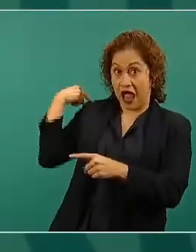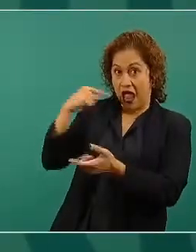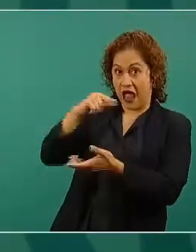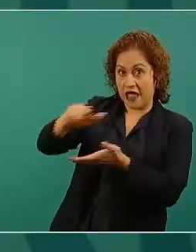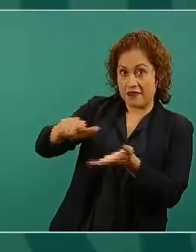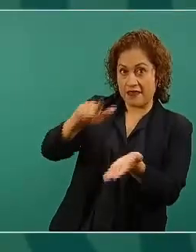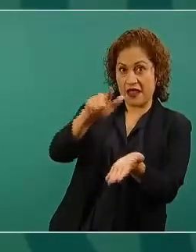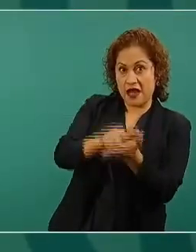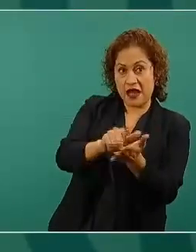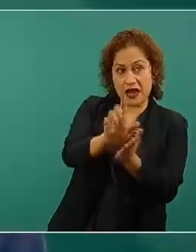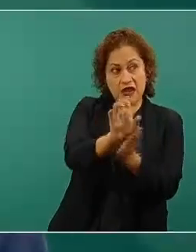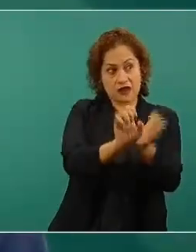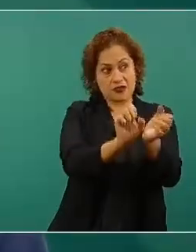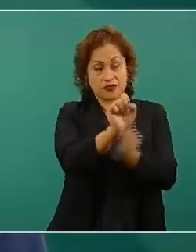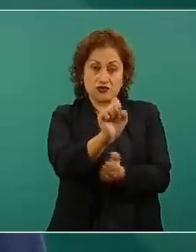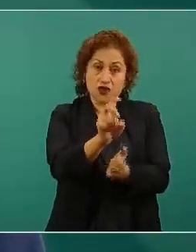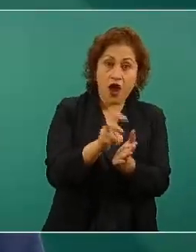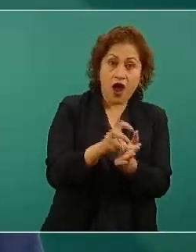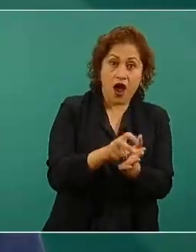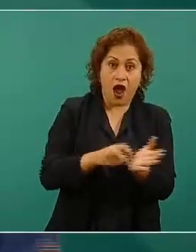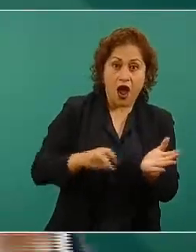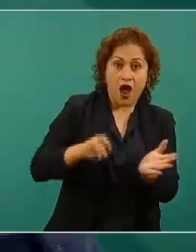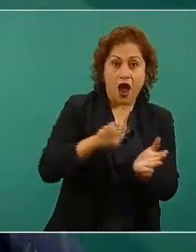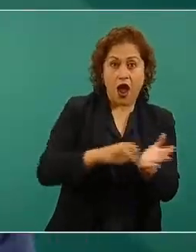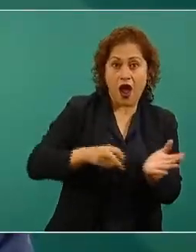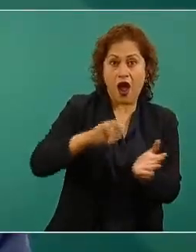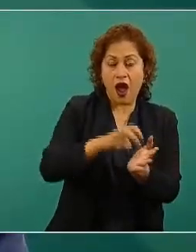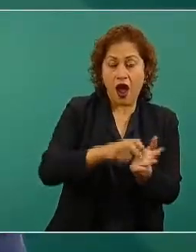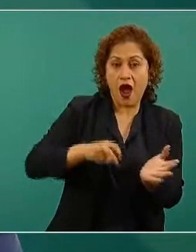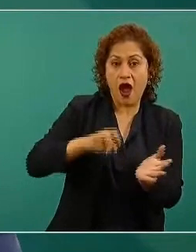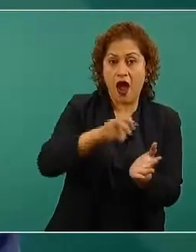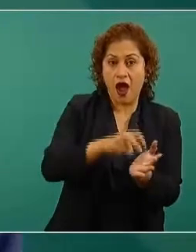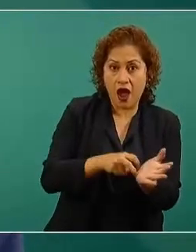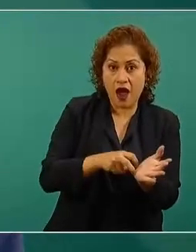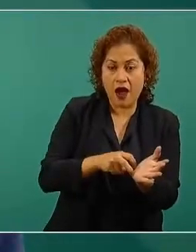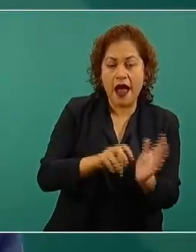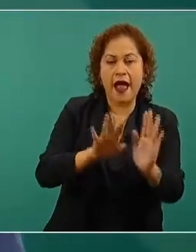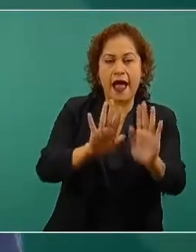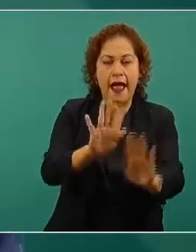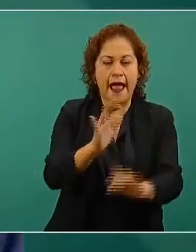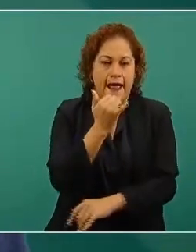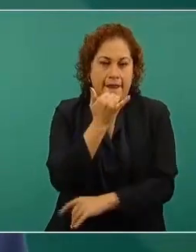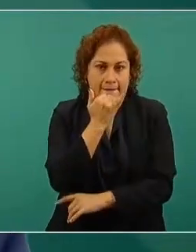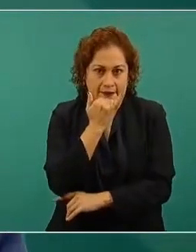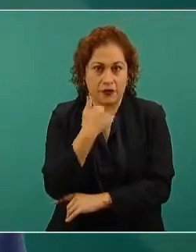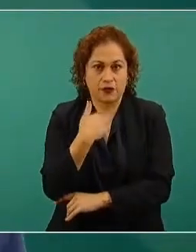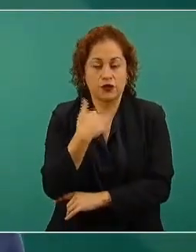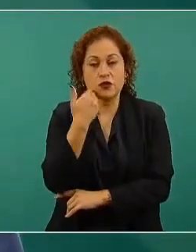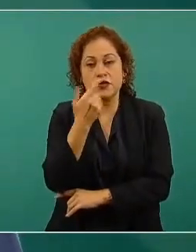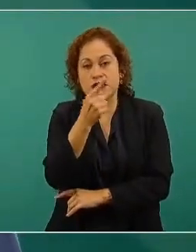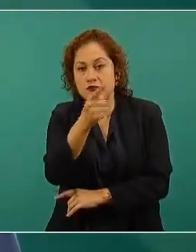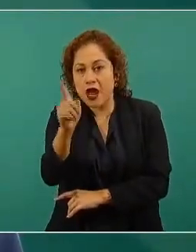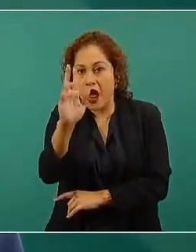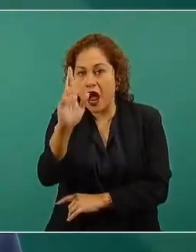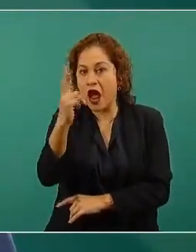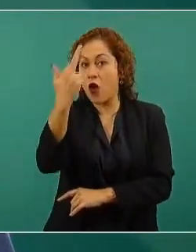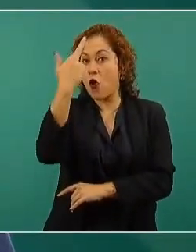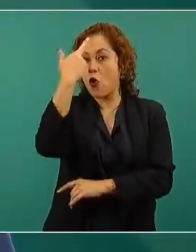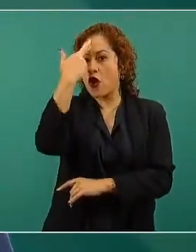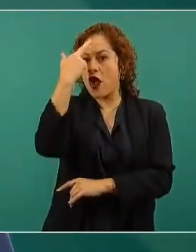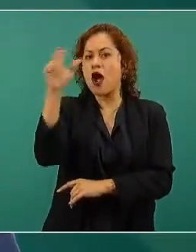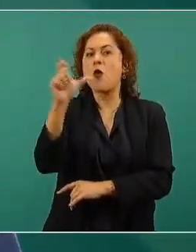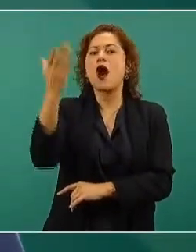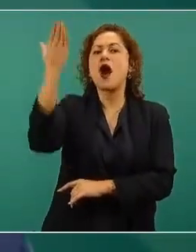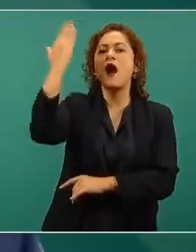la Constitución, a las leyes, aquí abro un paréntesis para recordarles que cuando se aprobó la Reforma